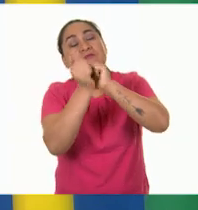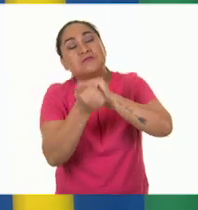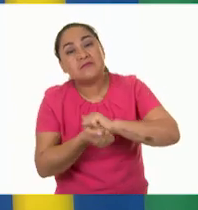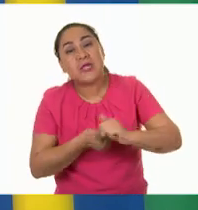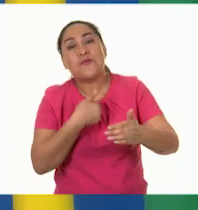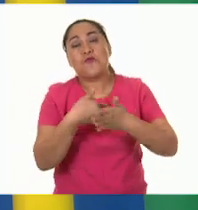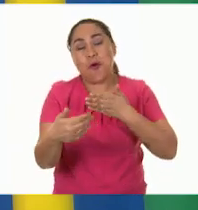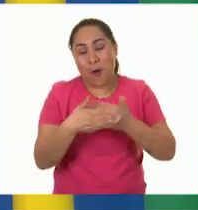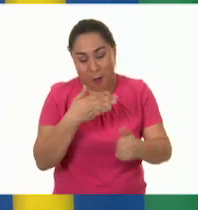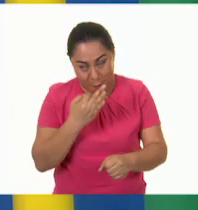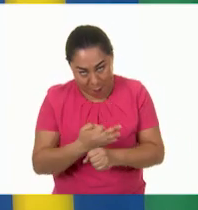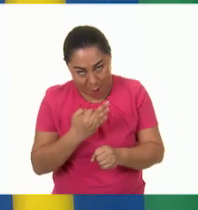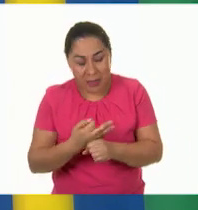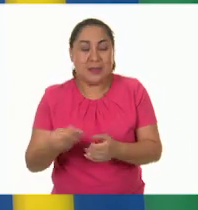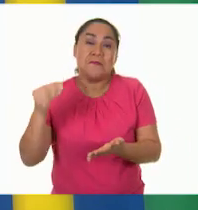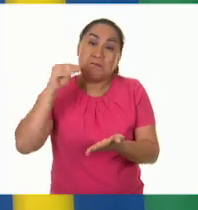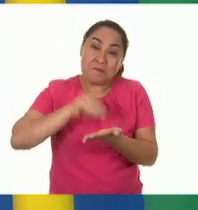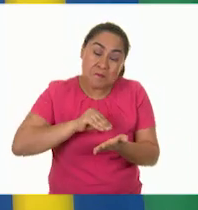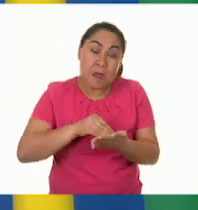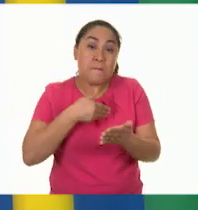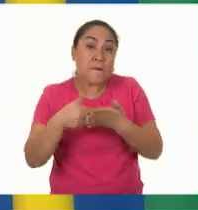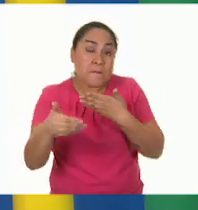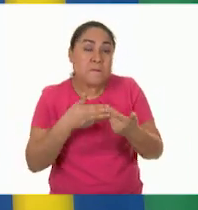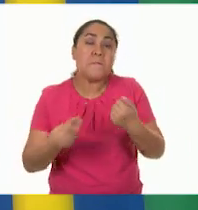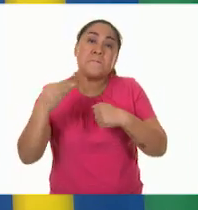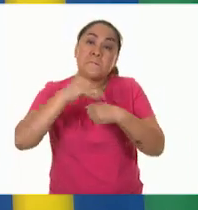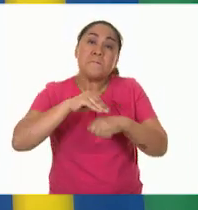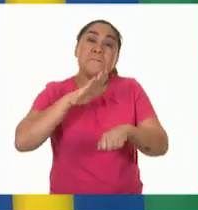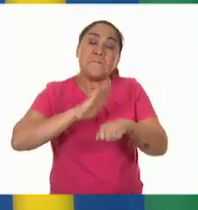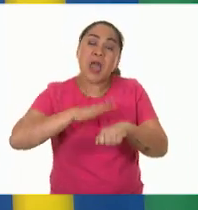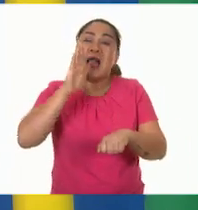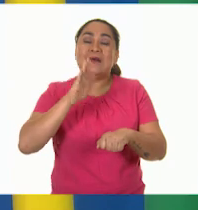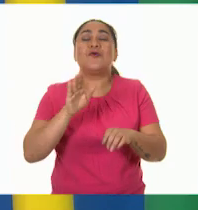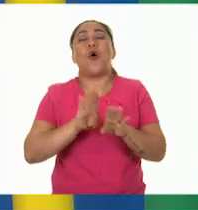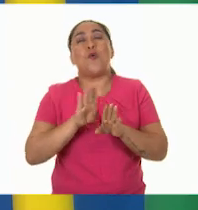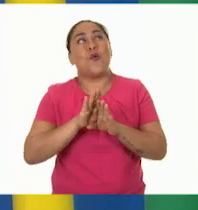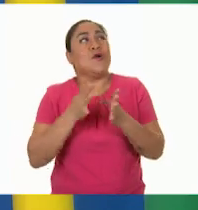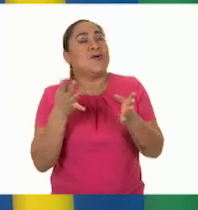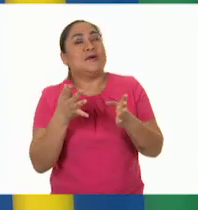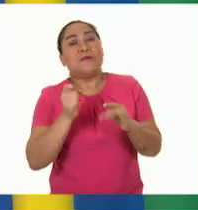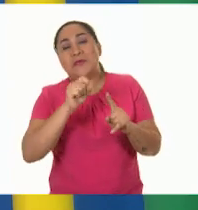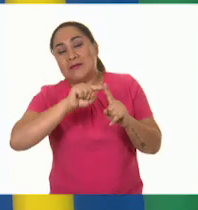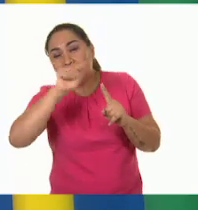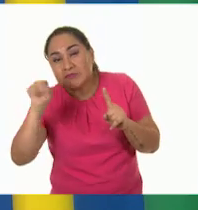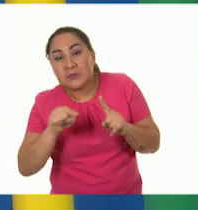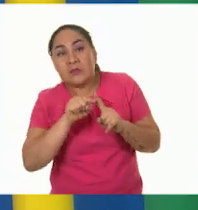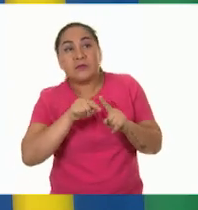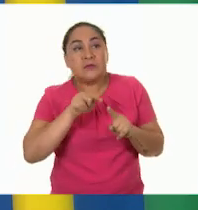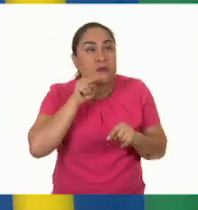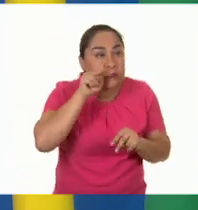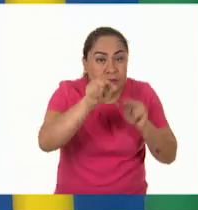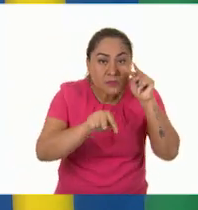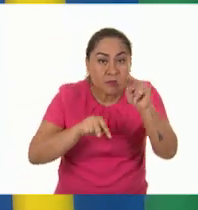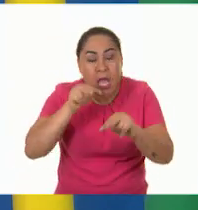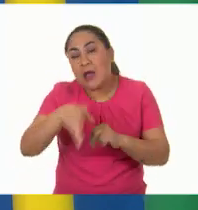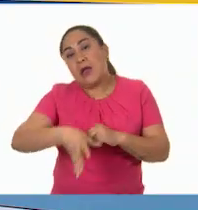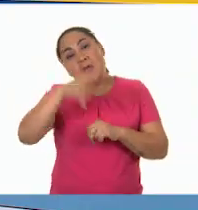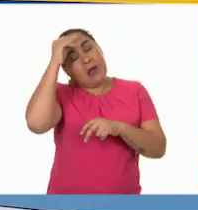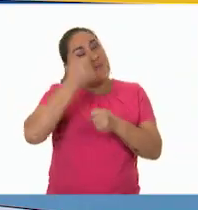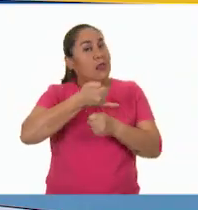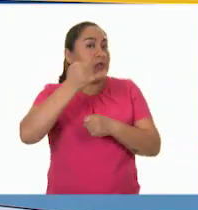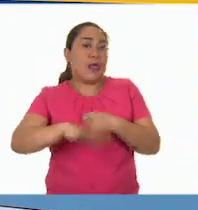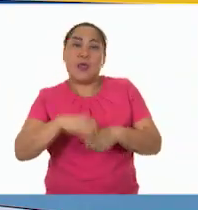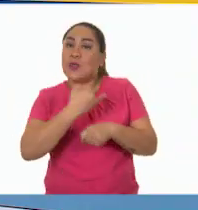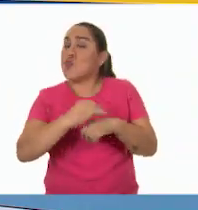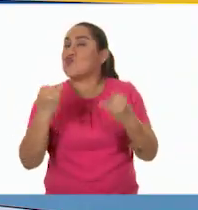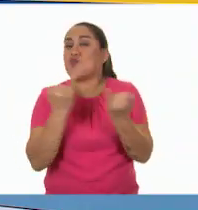está de moda, más se populariza. Y se hace un ciclo en el que todos quieren vivir así, ¿correcto? Lo